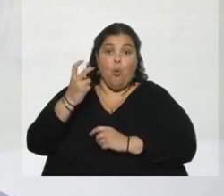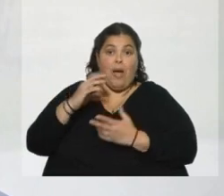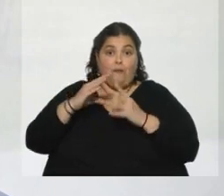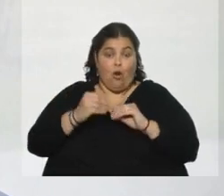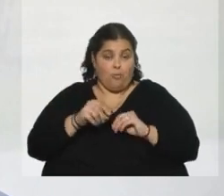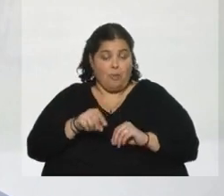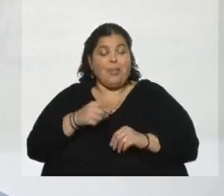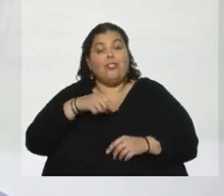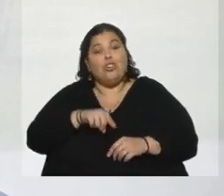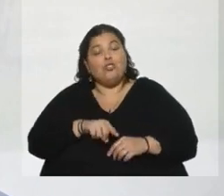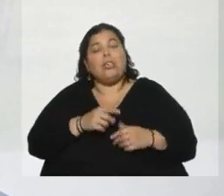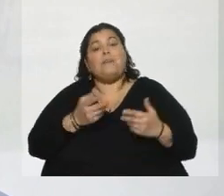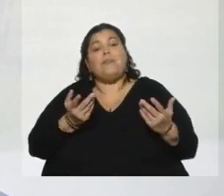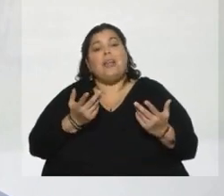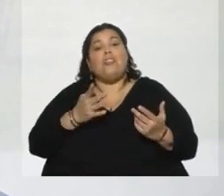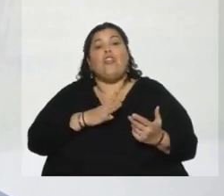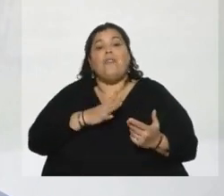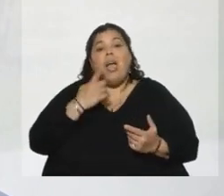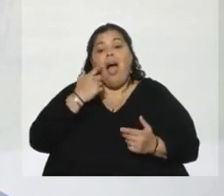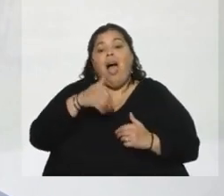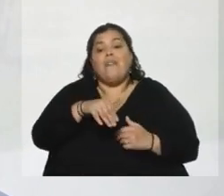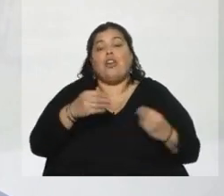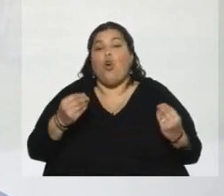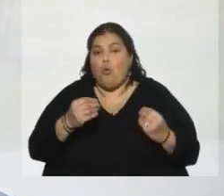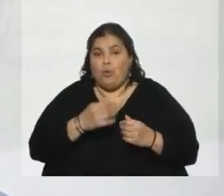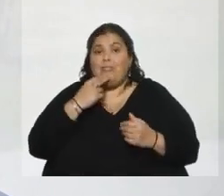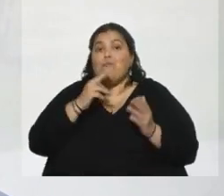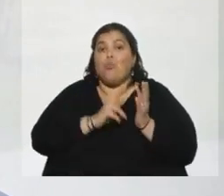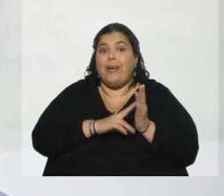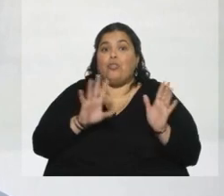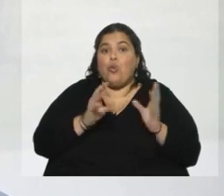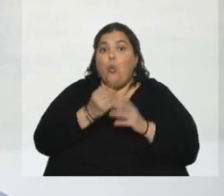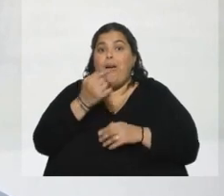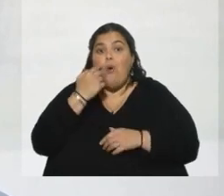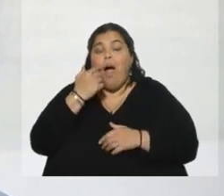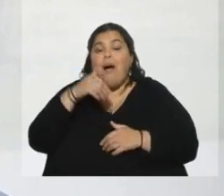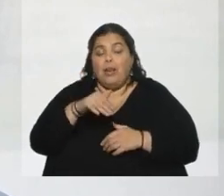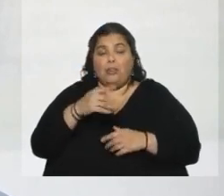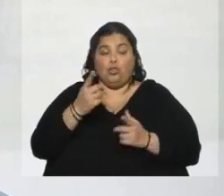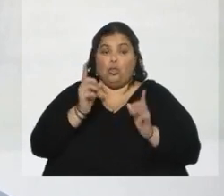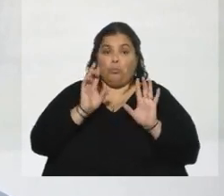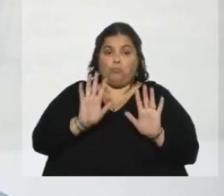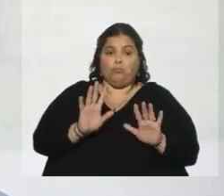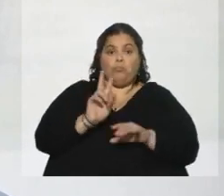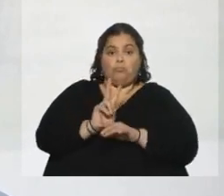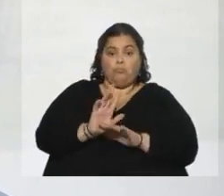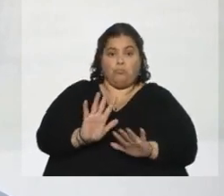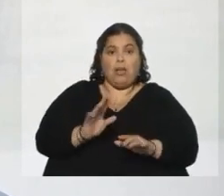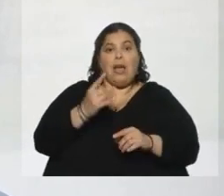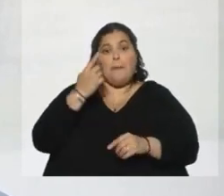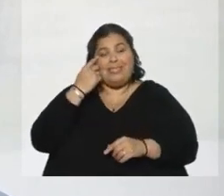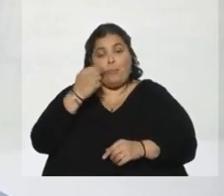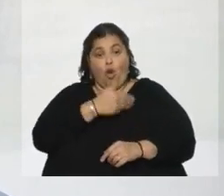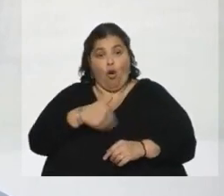Entonces, creo que todavía está por verse mucho en ese tema. Somos muy cautelosos. Creemos que el gobierno uruguayo tiene